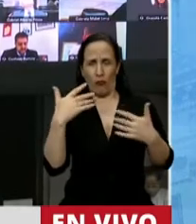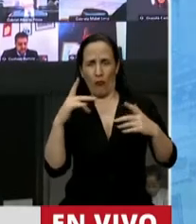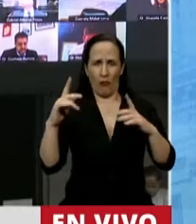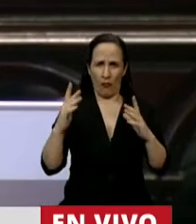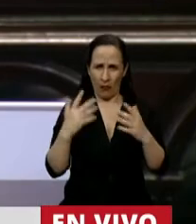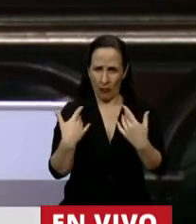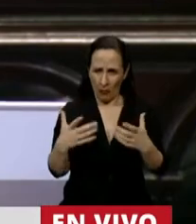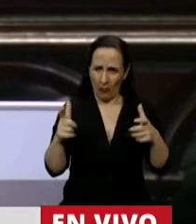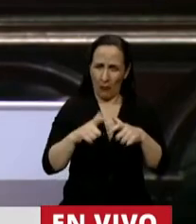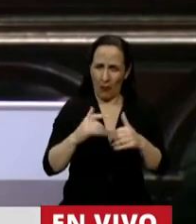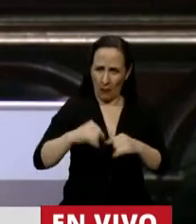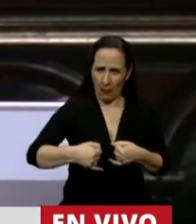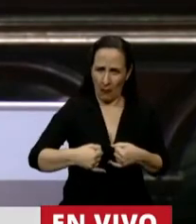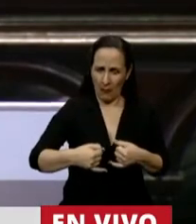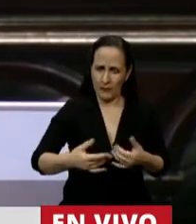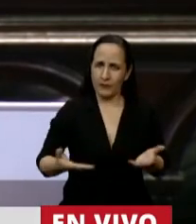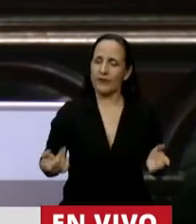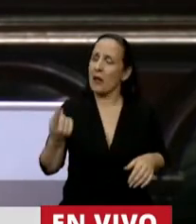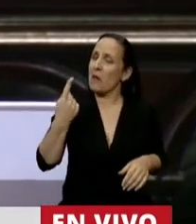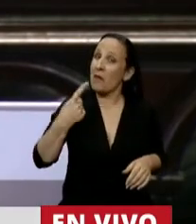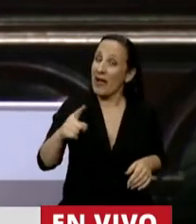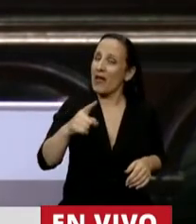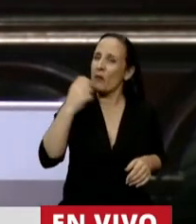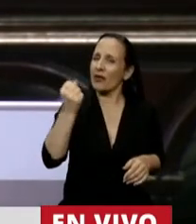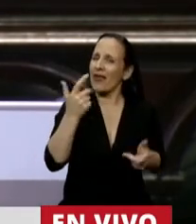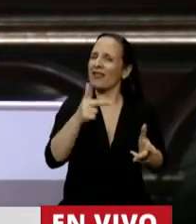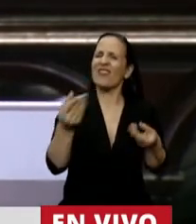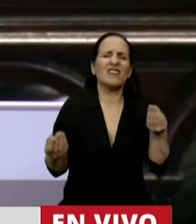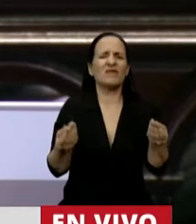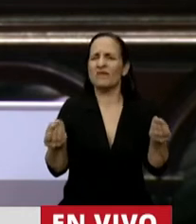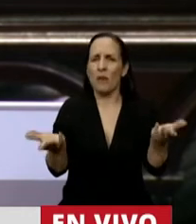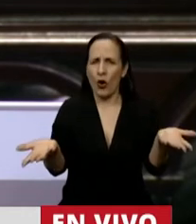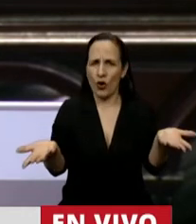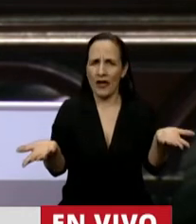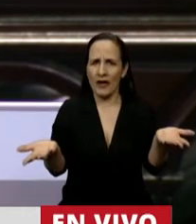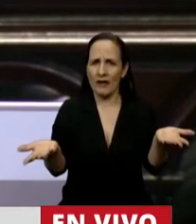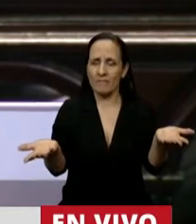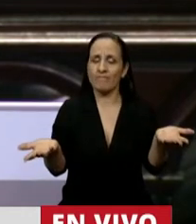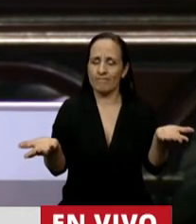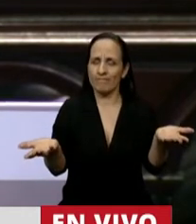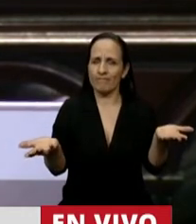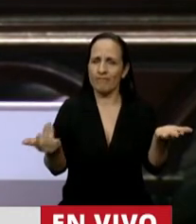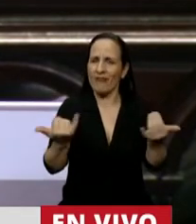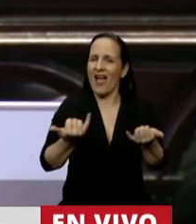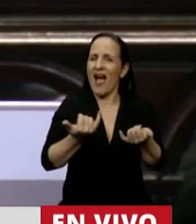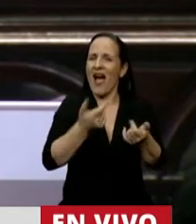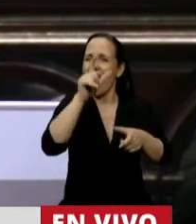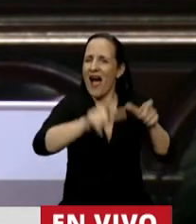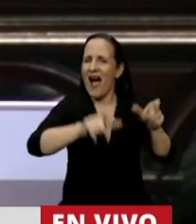Pero lo importante es recalcar por qué pasa esto. Pasa esto porque hay muchos actores